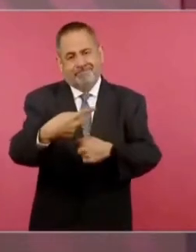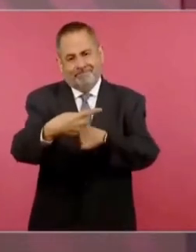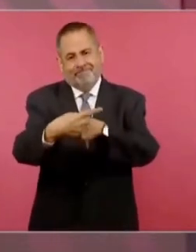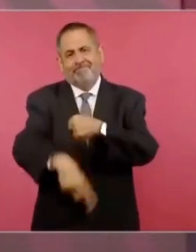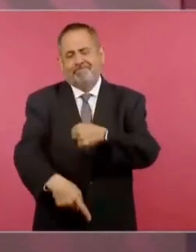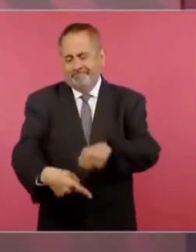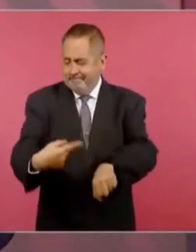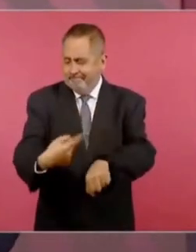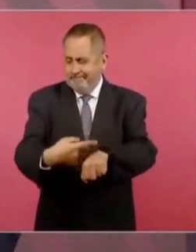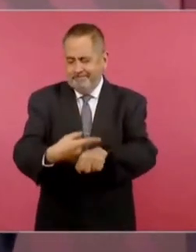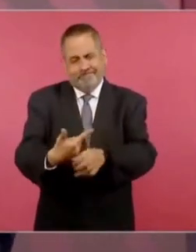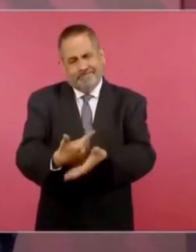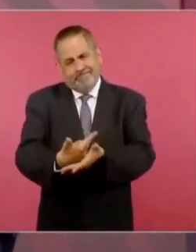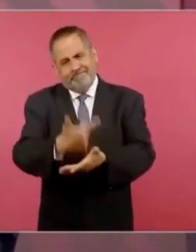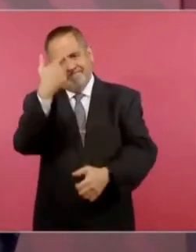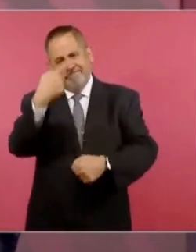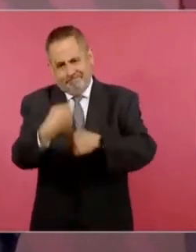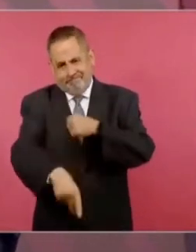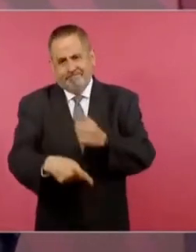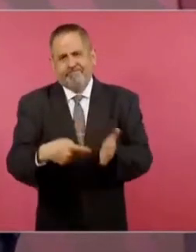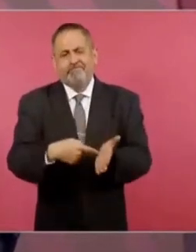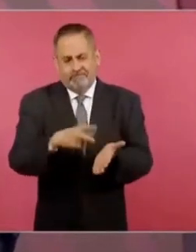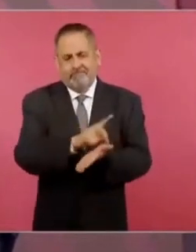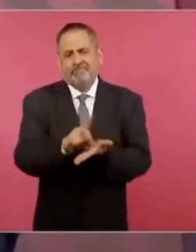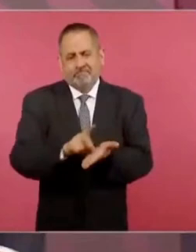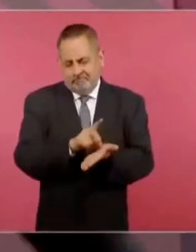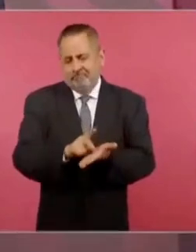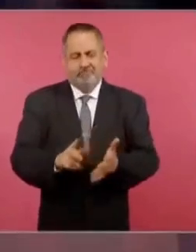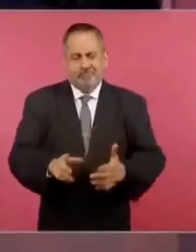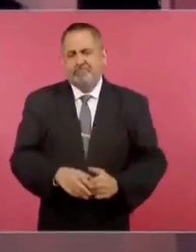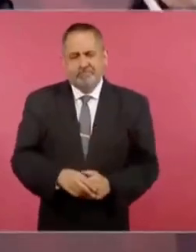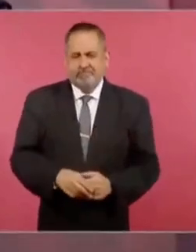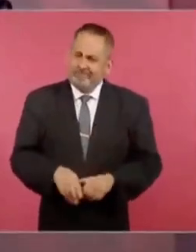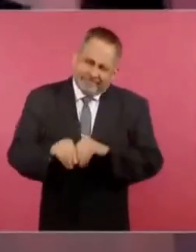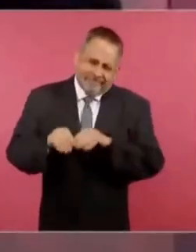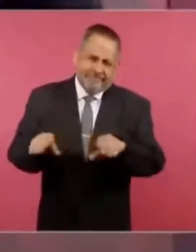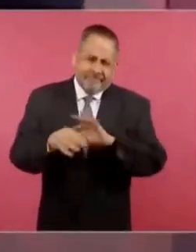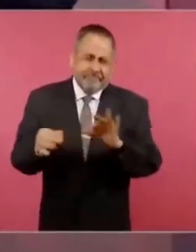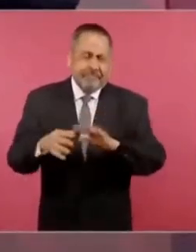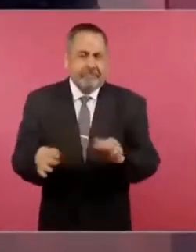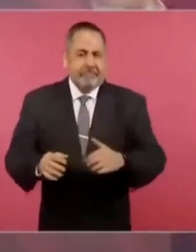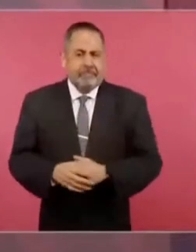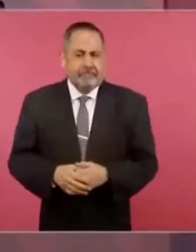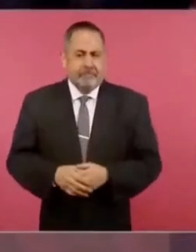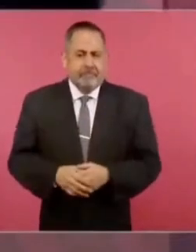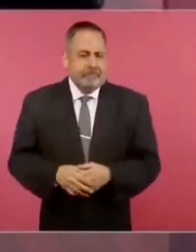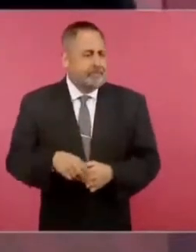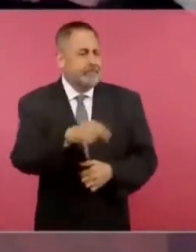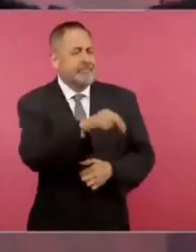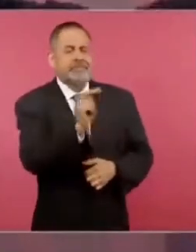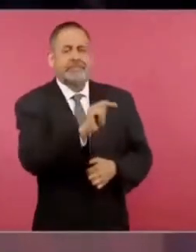ganarle a Netflix,